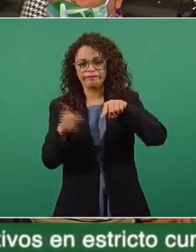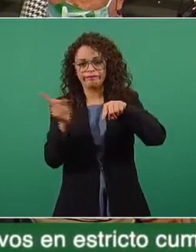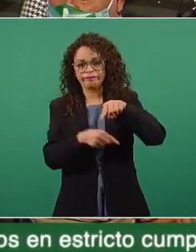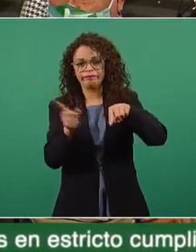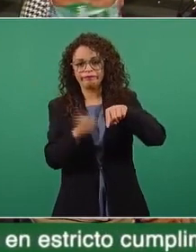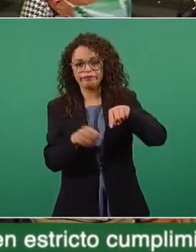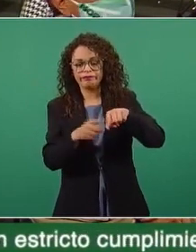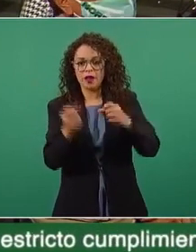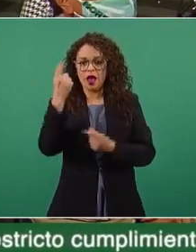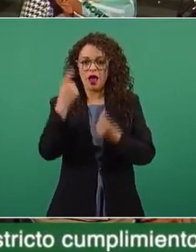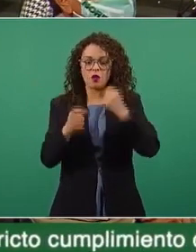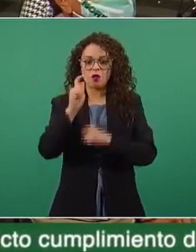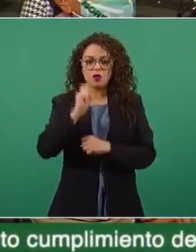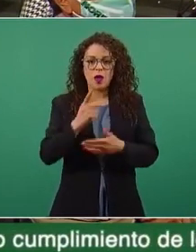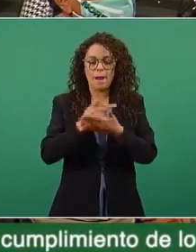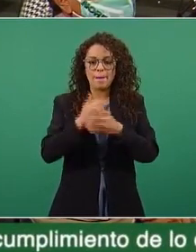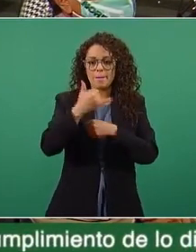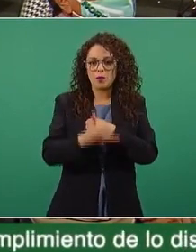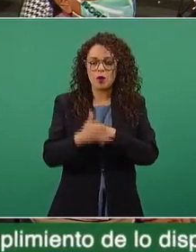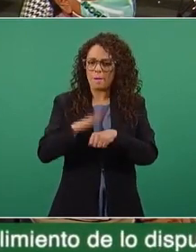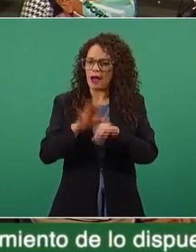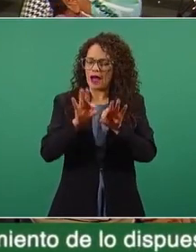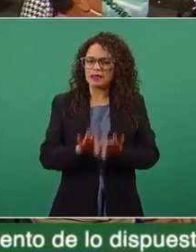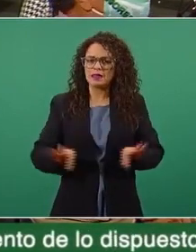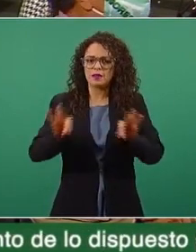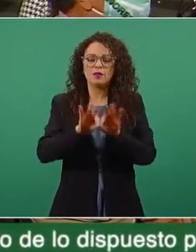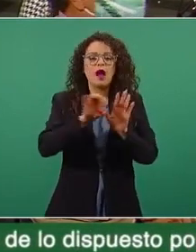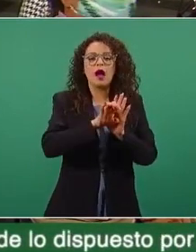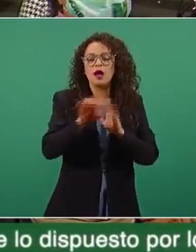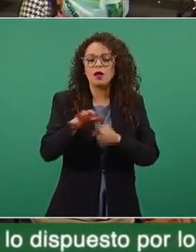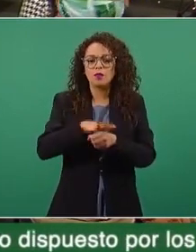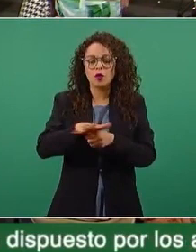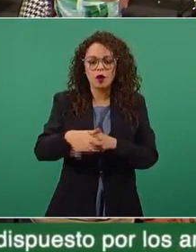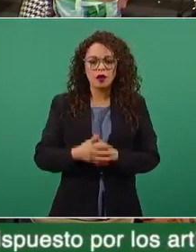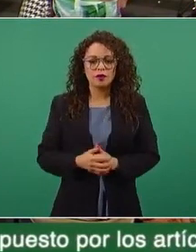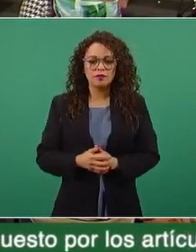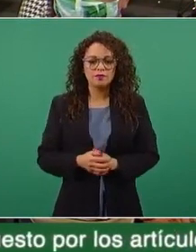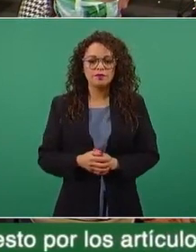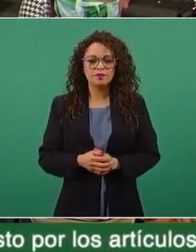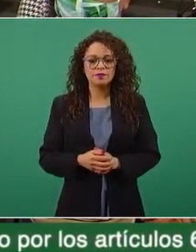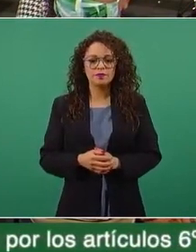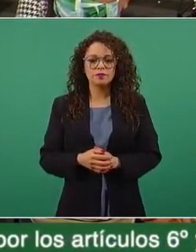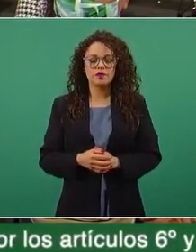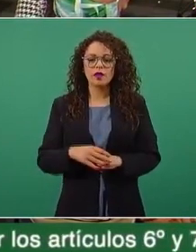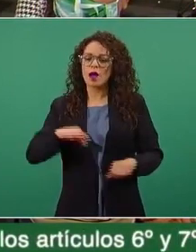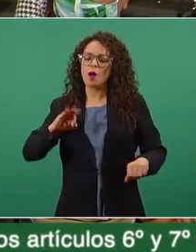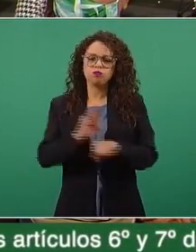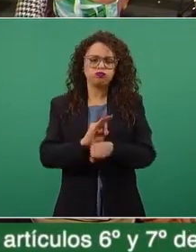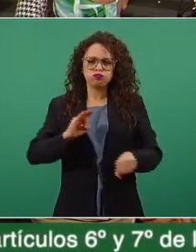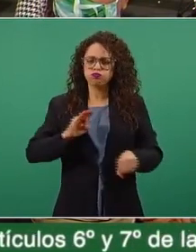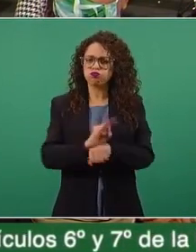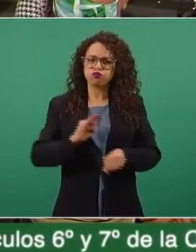algunos de sus proyectos más importantes. Entre ellos, bueno, como ejemplo, el máximo ejemplo fue todos los amparos que